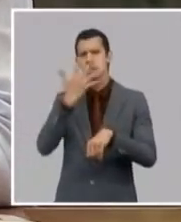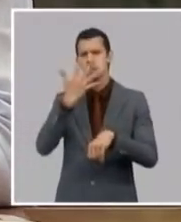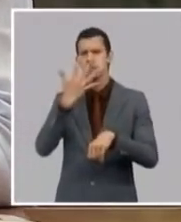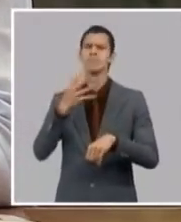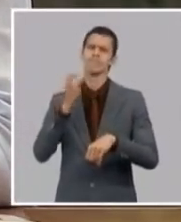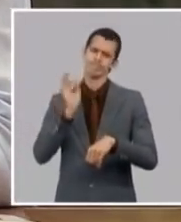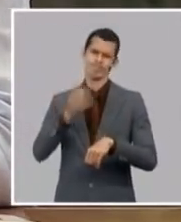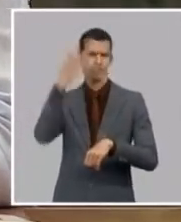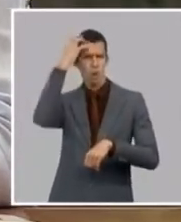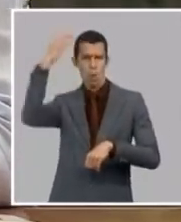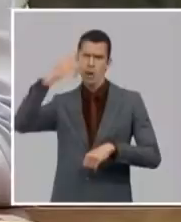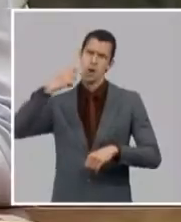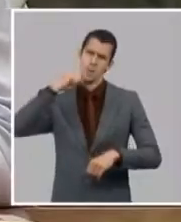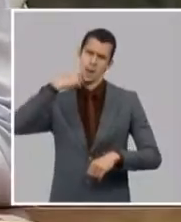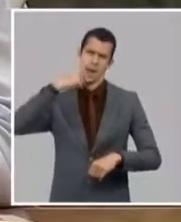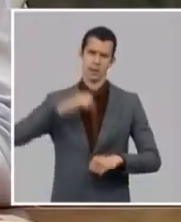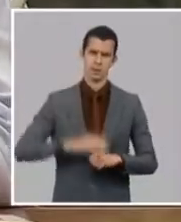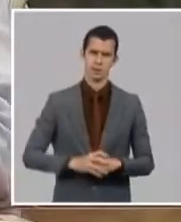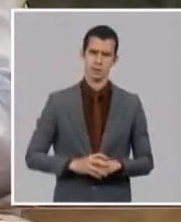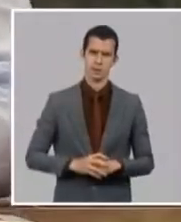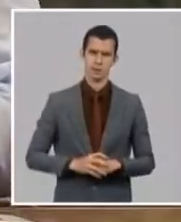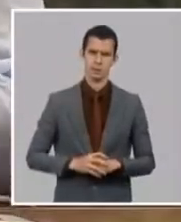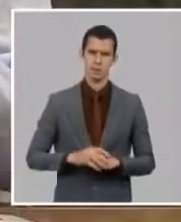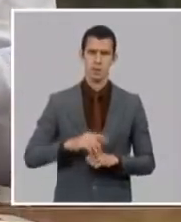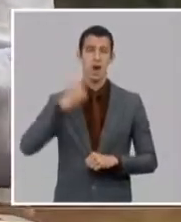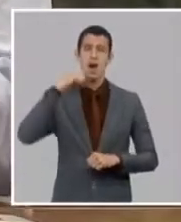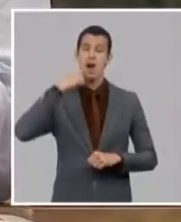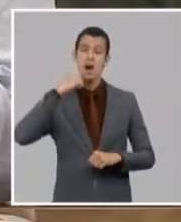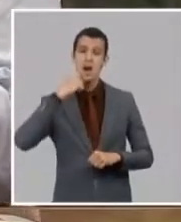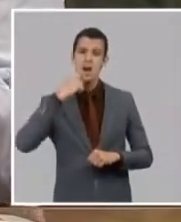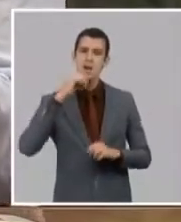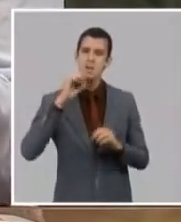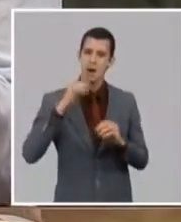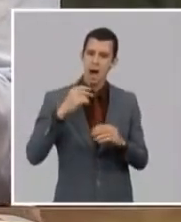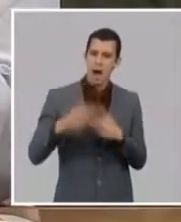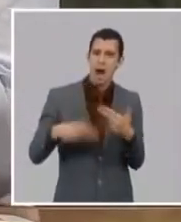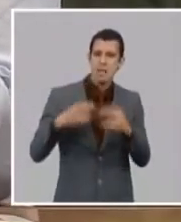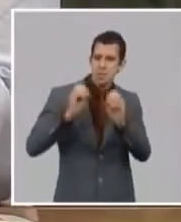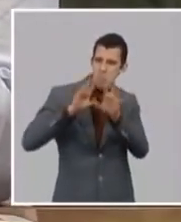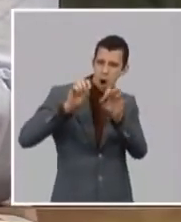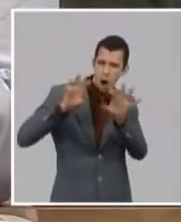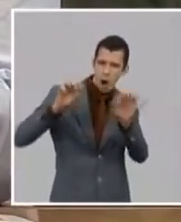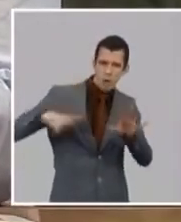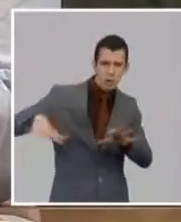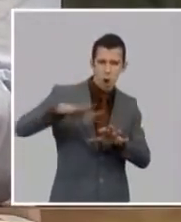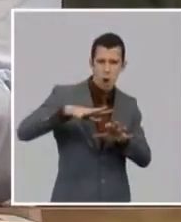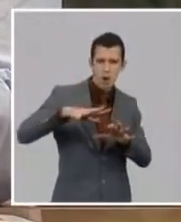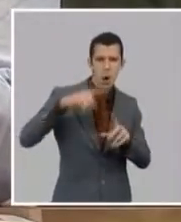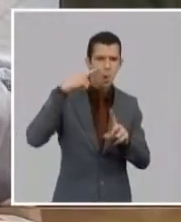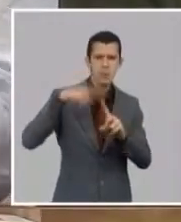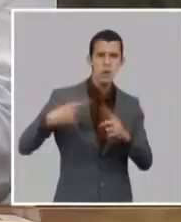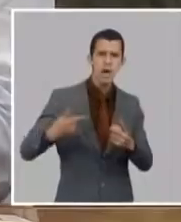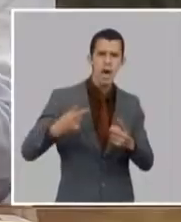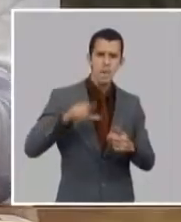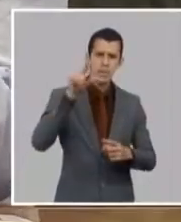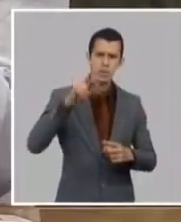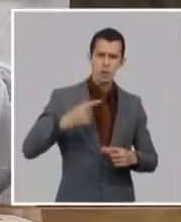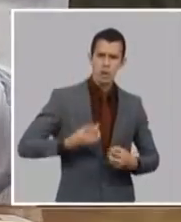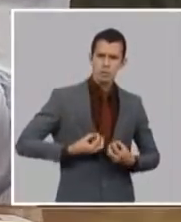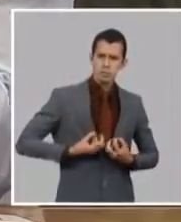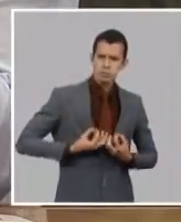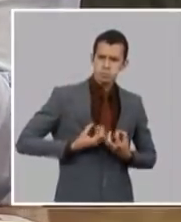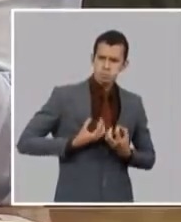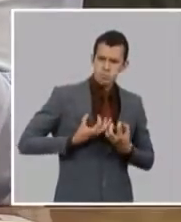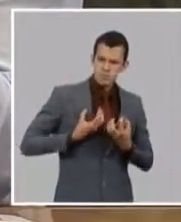sobre todo es una campaña llena de odio tú puedes pensar bien de alguien que llama al odio